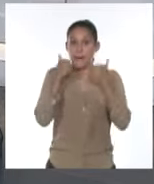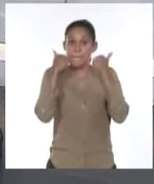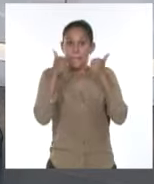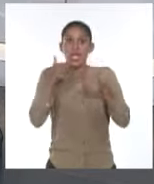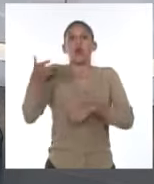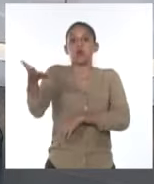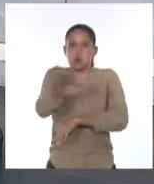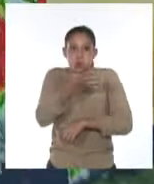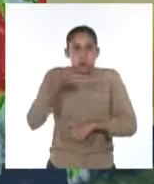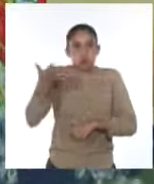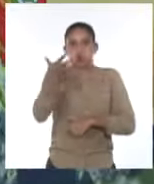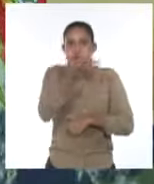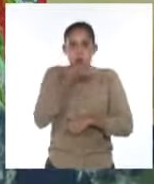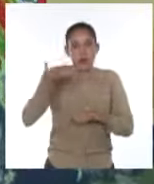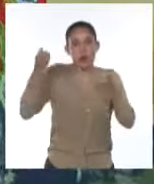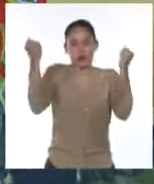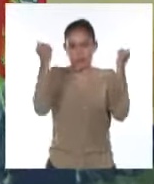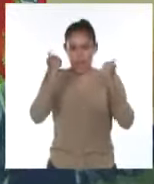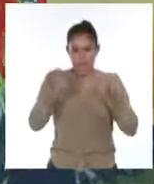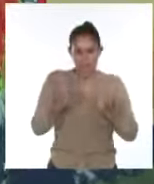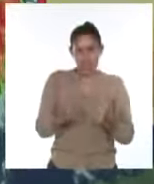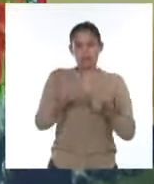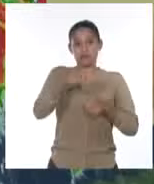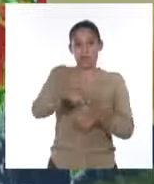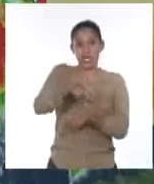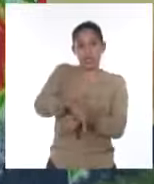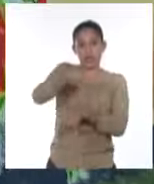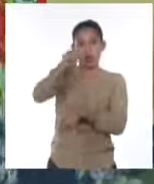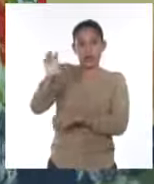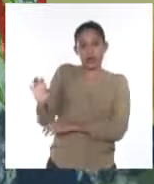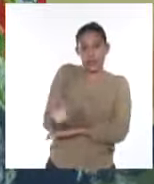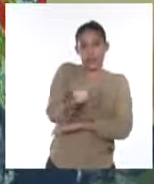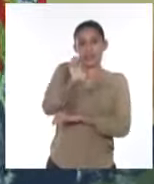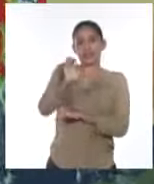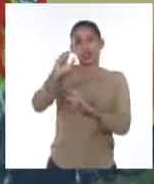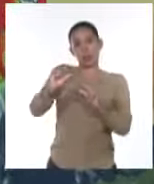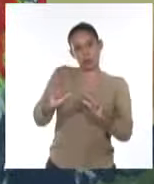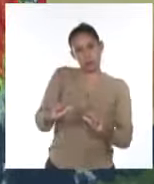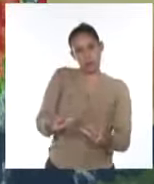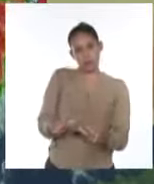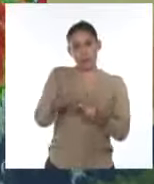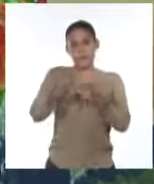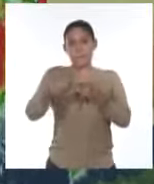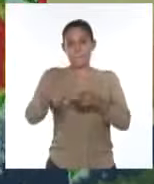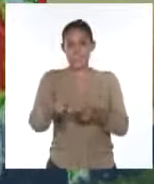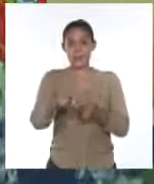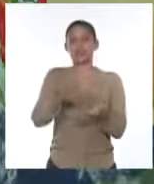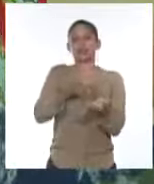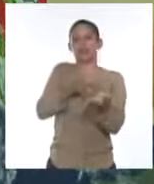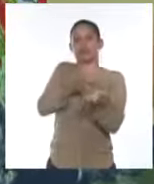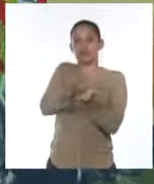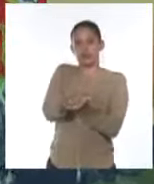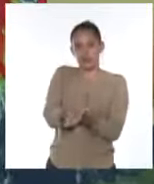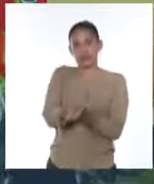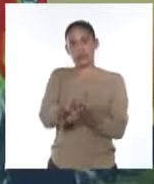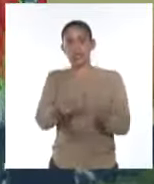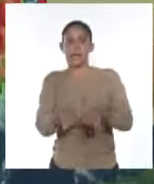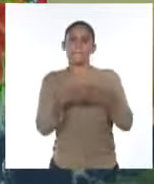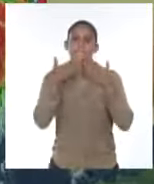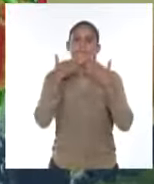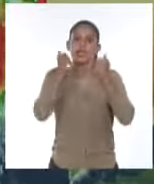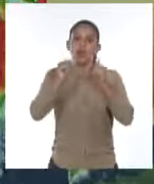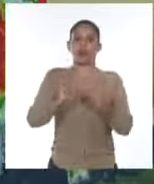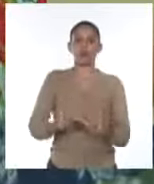capas altas de la atmósfera. Al moverse hacia el noroeste fueron disminuyendo esos vientos en la altura y permitió una mejor organización de ese